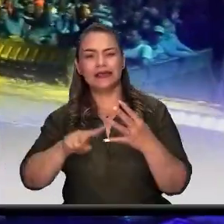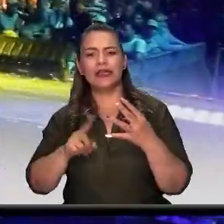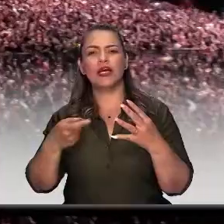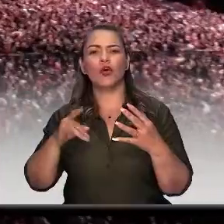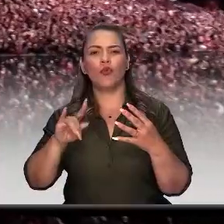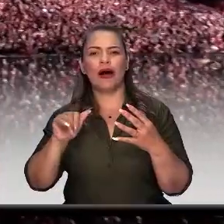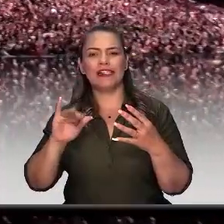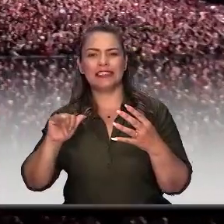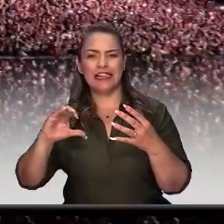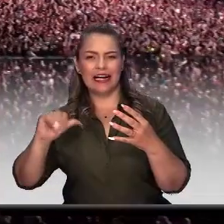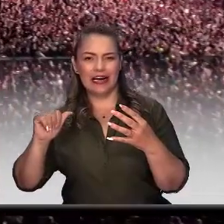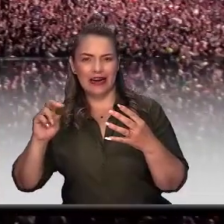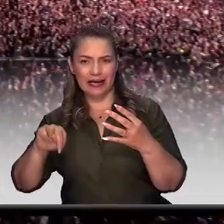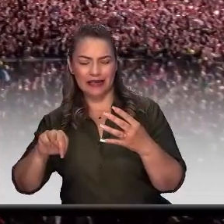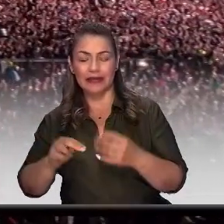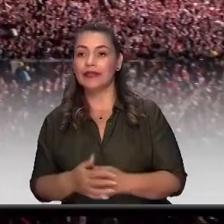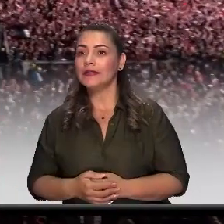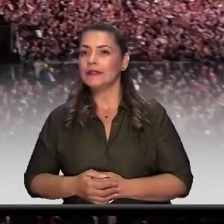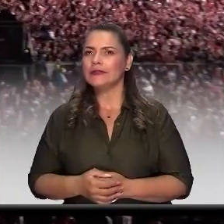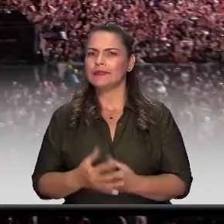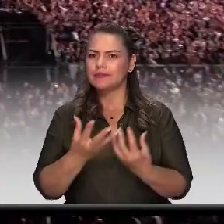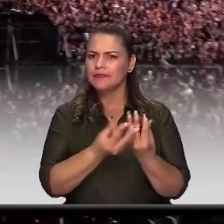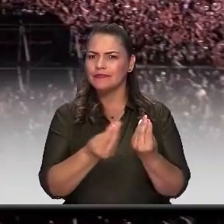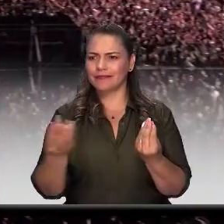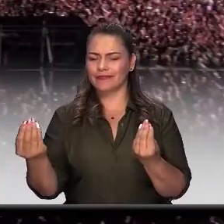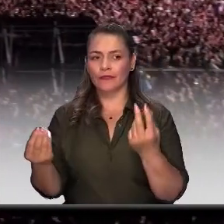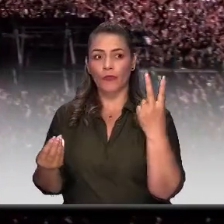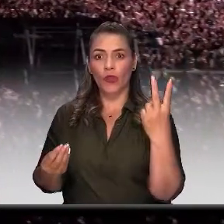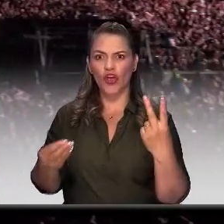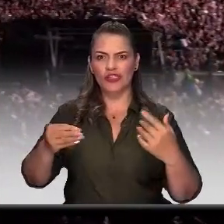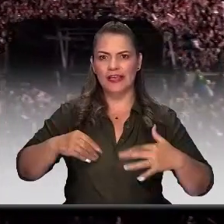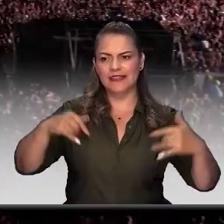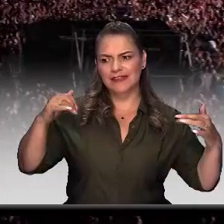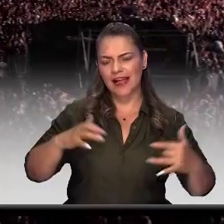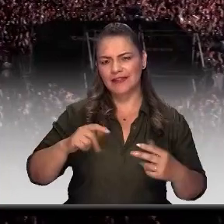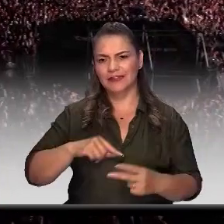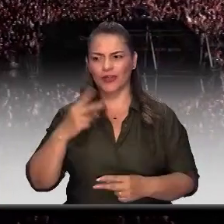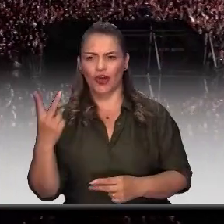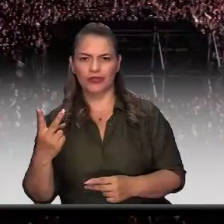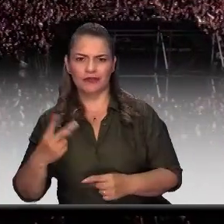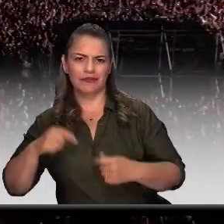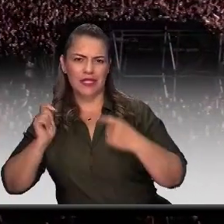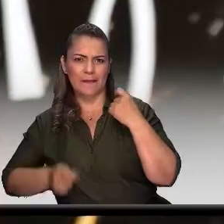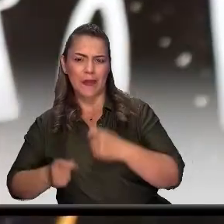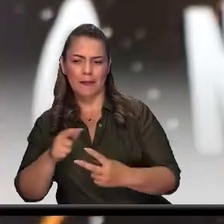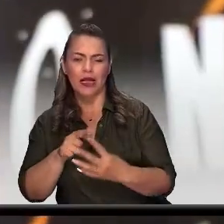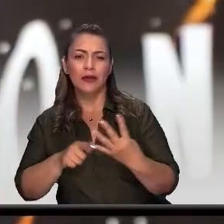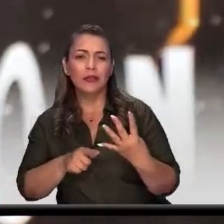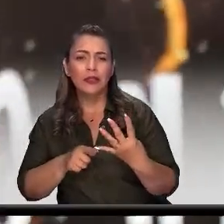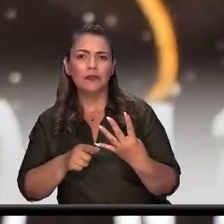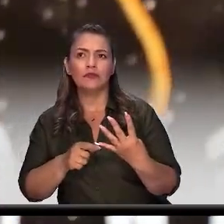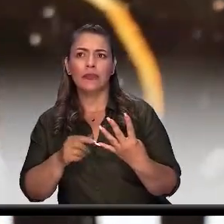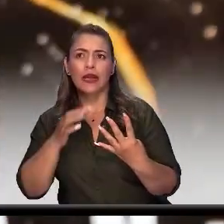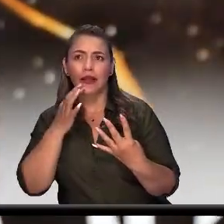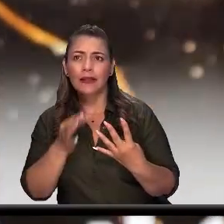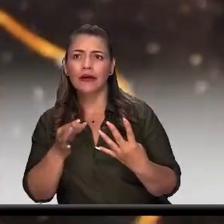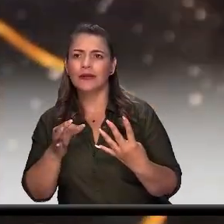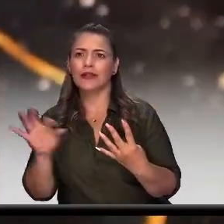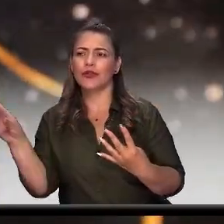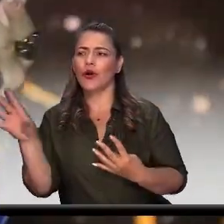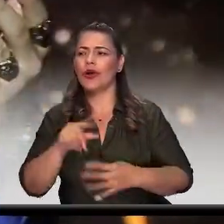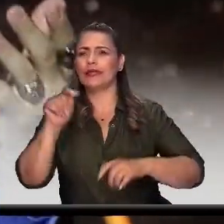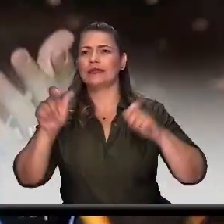pero más allá de la música lo que hizo de esta noche algo verdaderamente especial fue el espíritu de nuestra gente